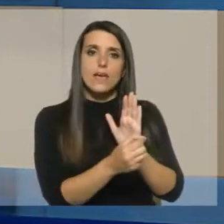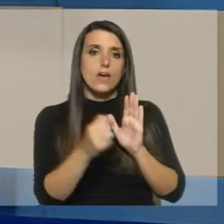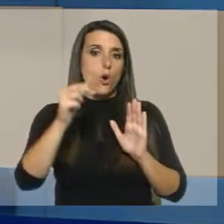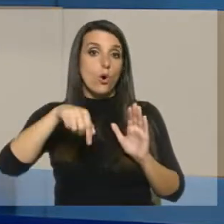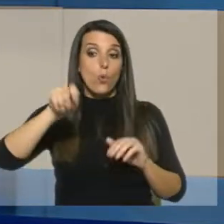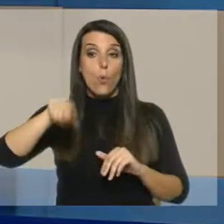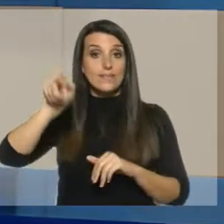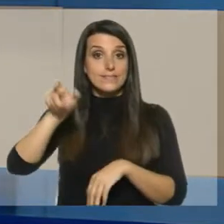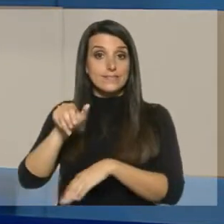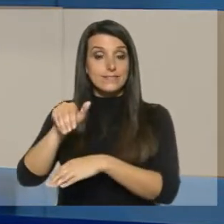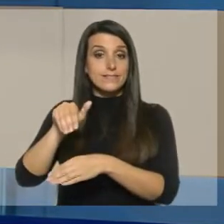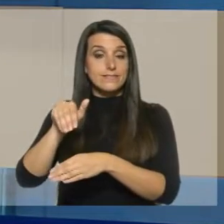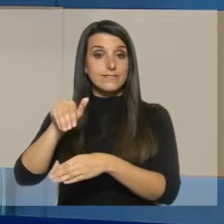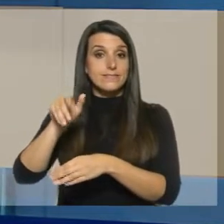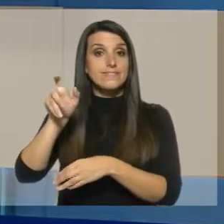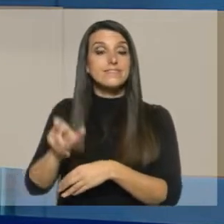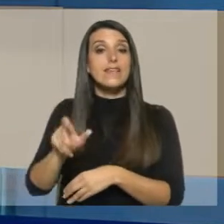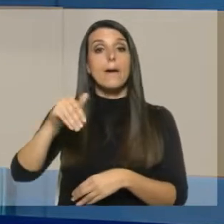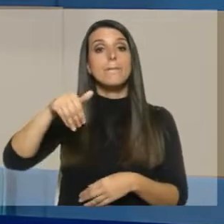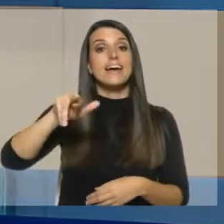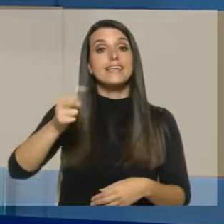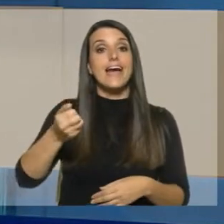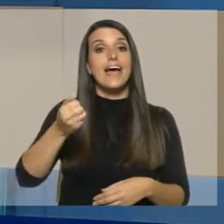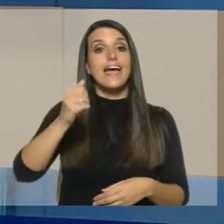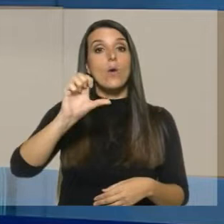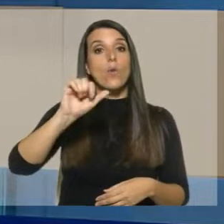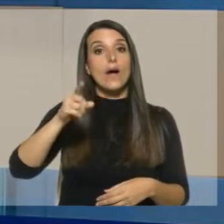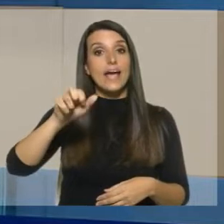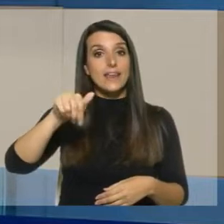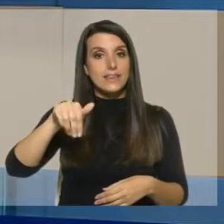la jueza María Eugenia Gambiasi,